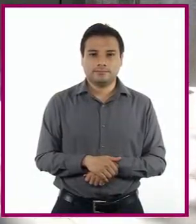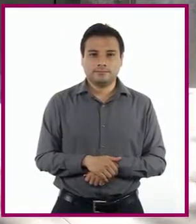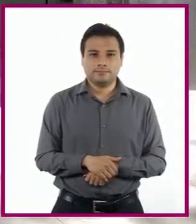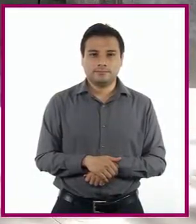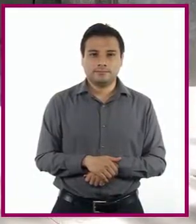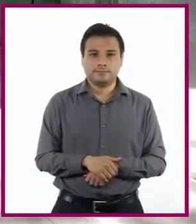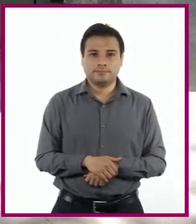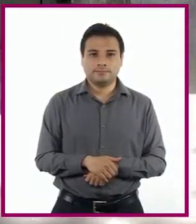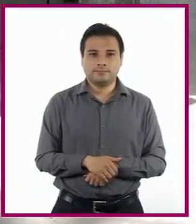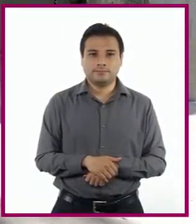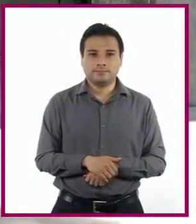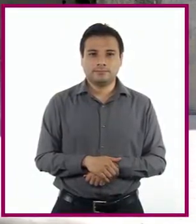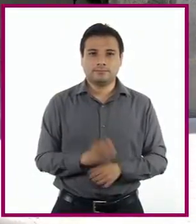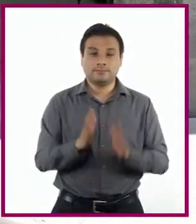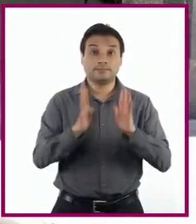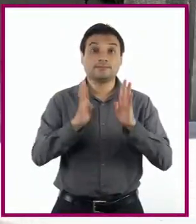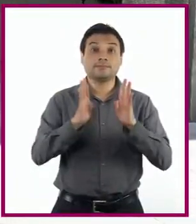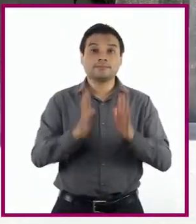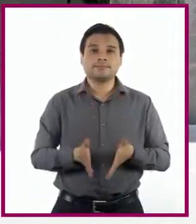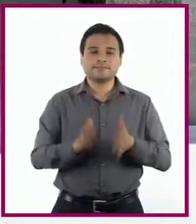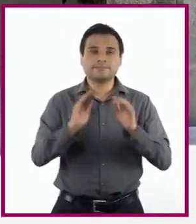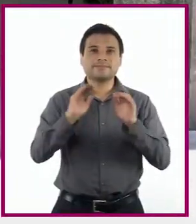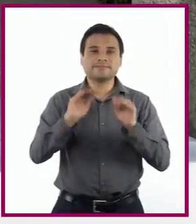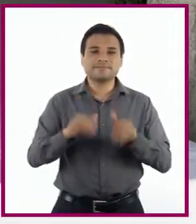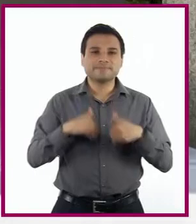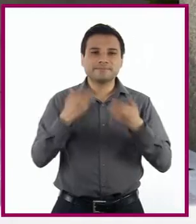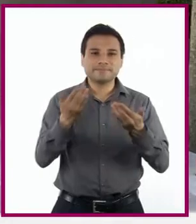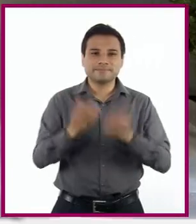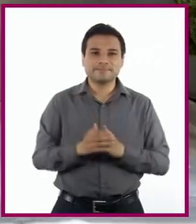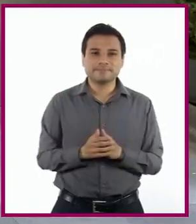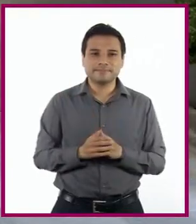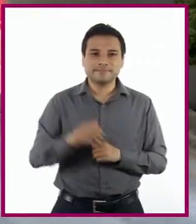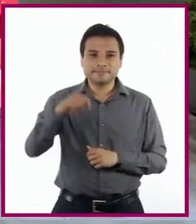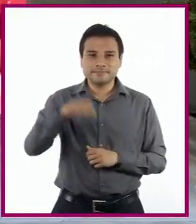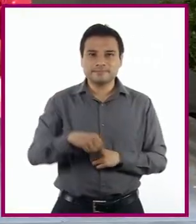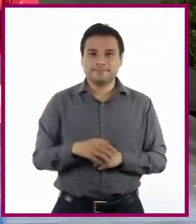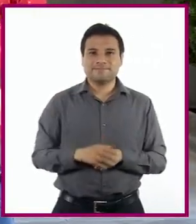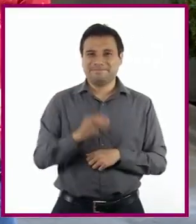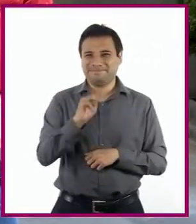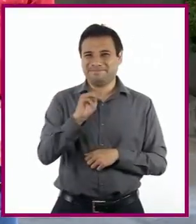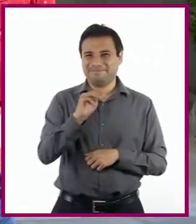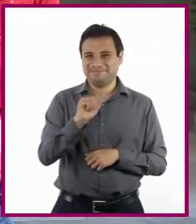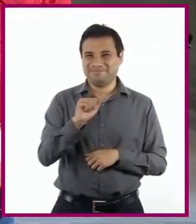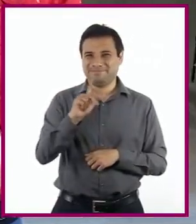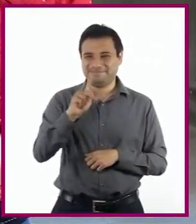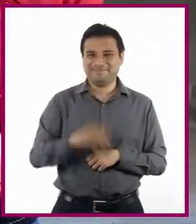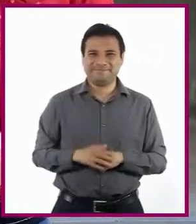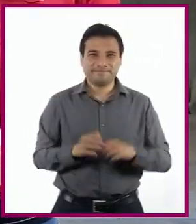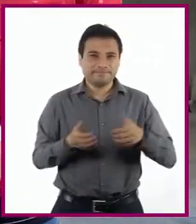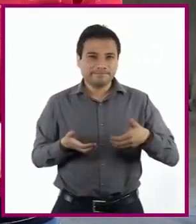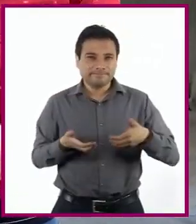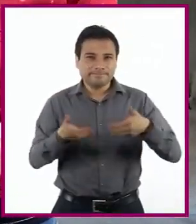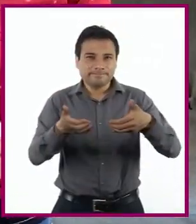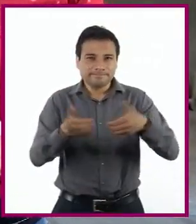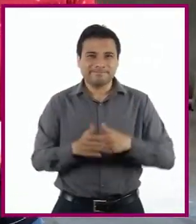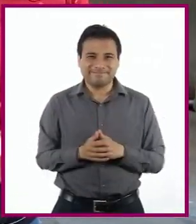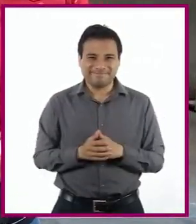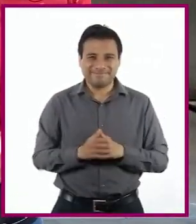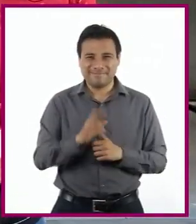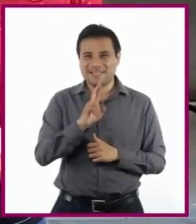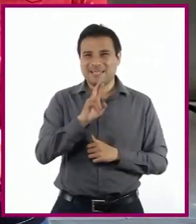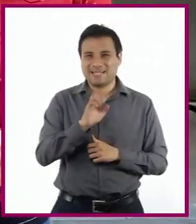Al fin Ya estamos aquí Estamos en el Museo de Arte Popular En la calle de Revillajigedo